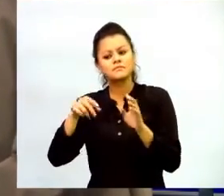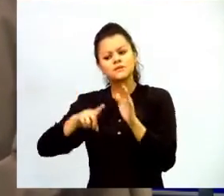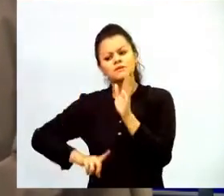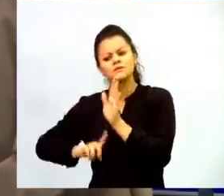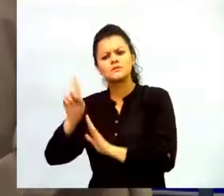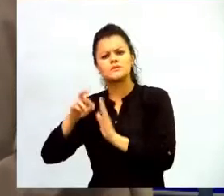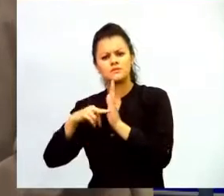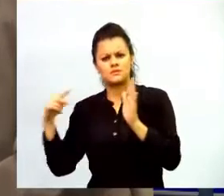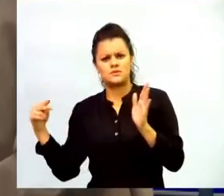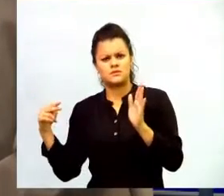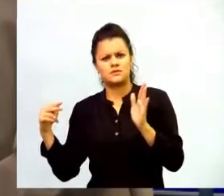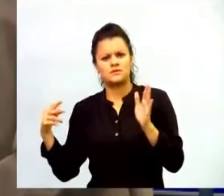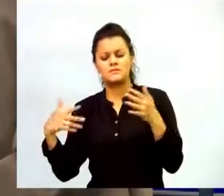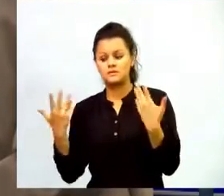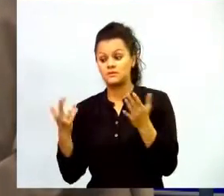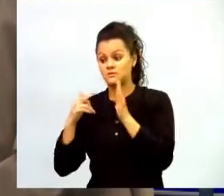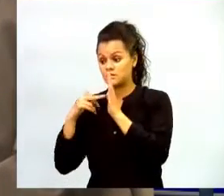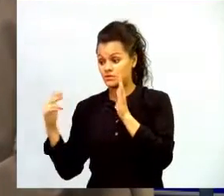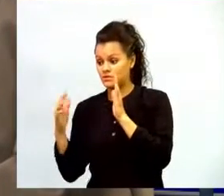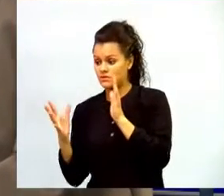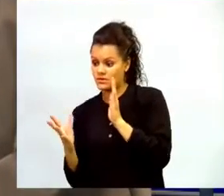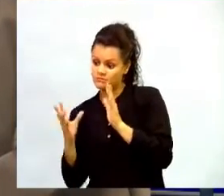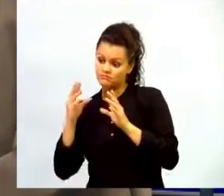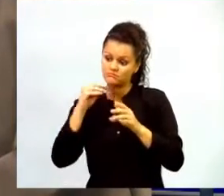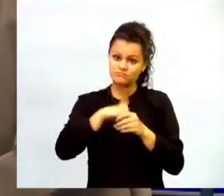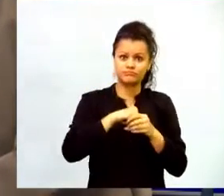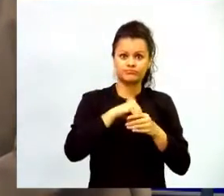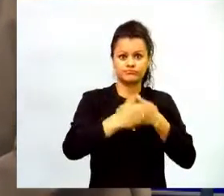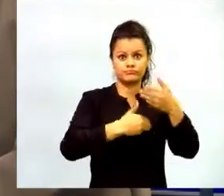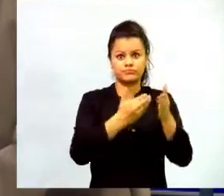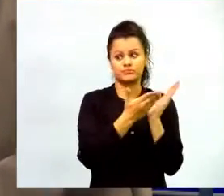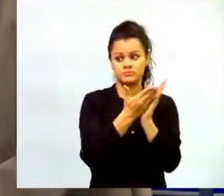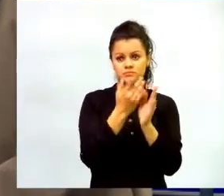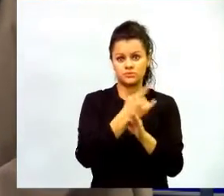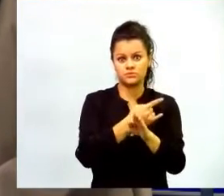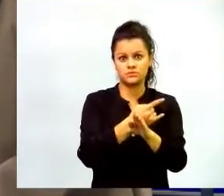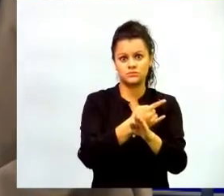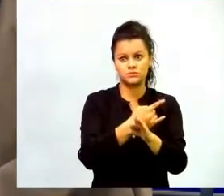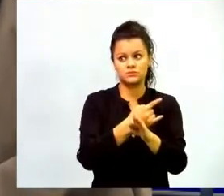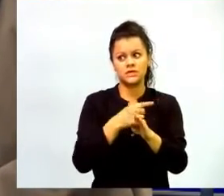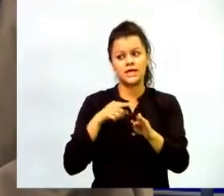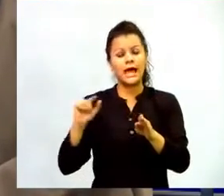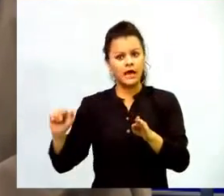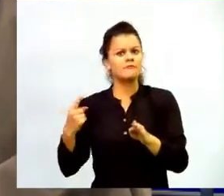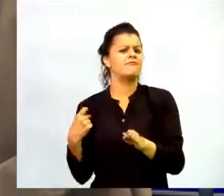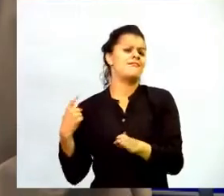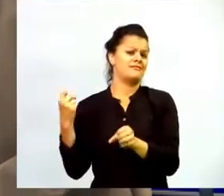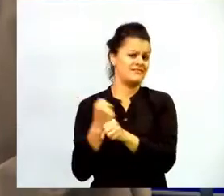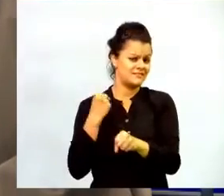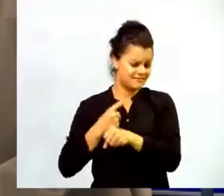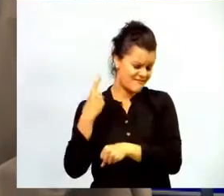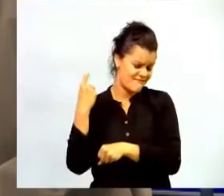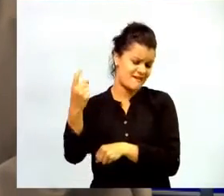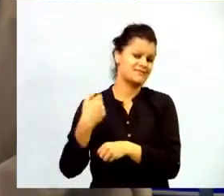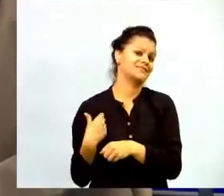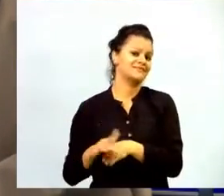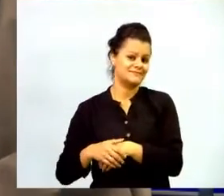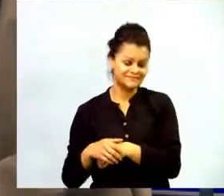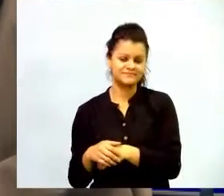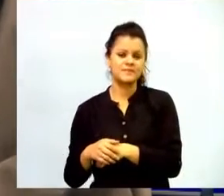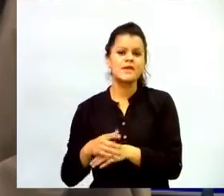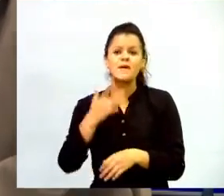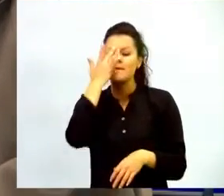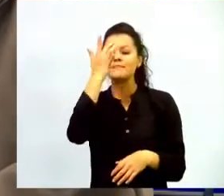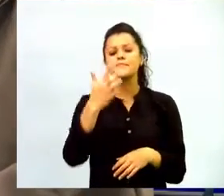la incorporación de las tecnologías a los procesos educativos en eso sigue habiendo una brecha yo creo que bastante grande en la medida en que las